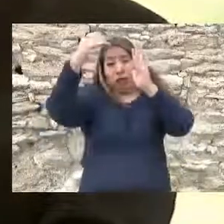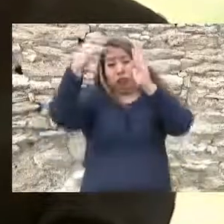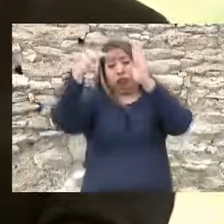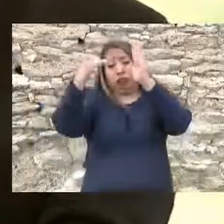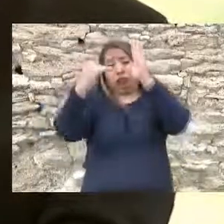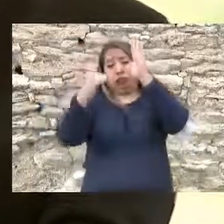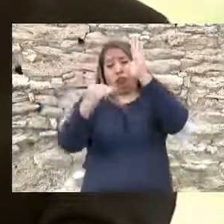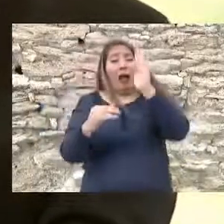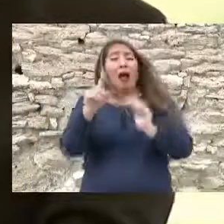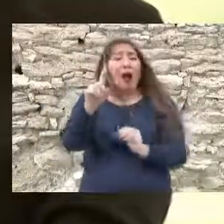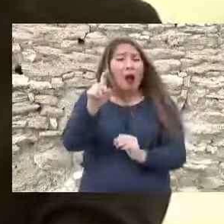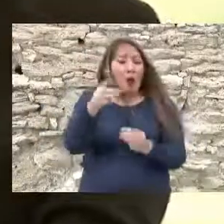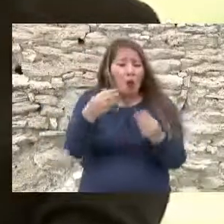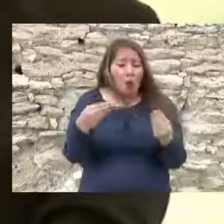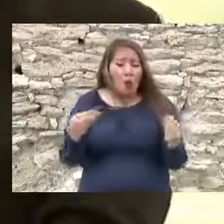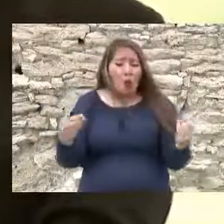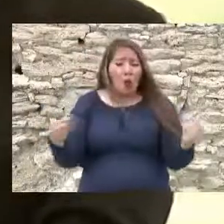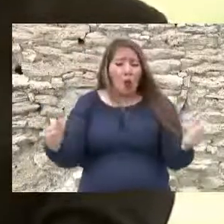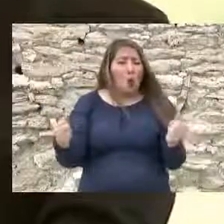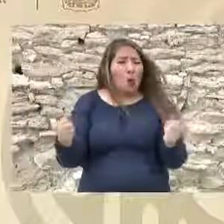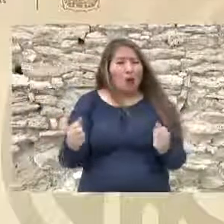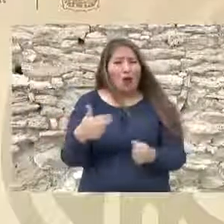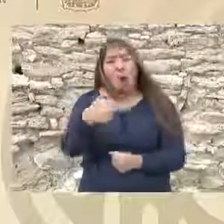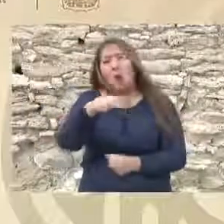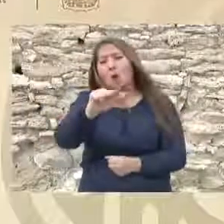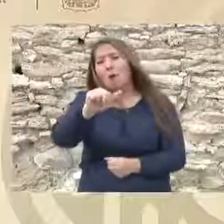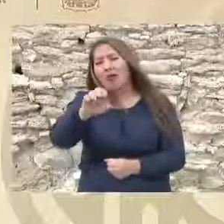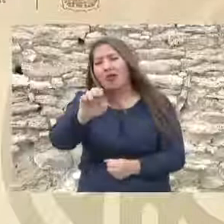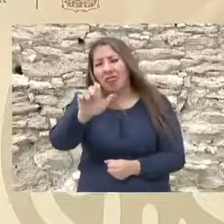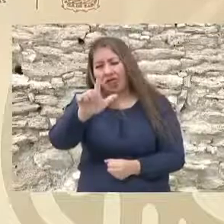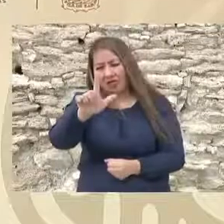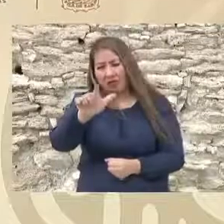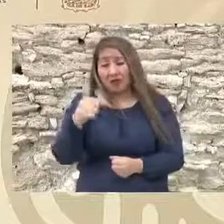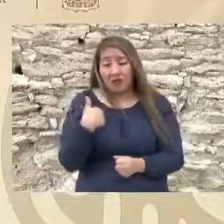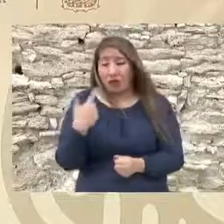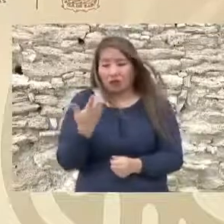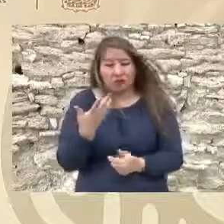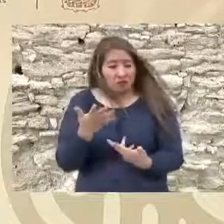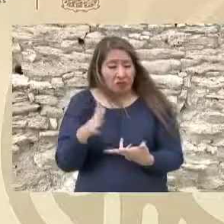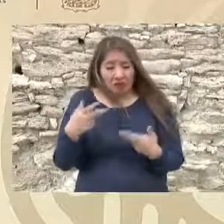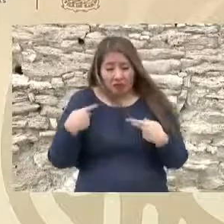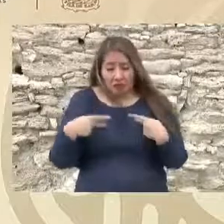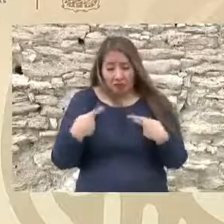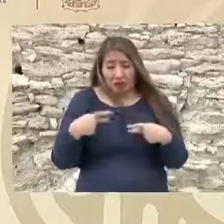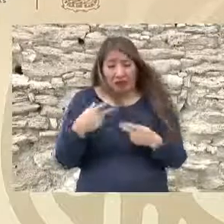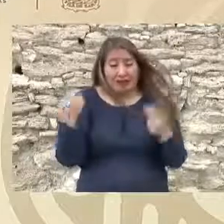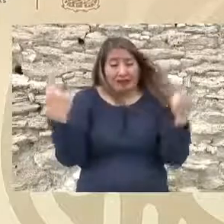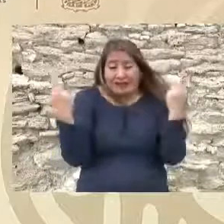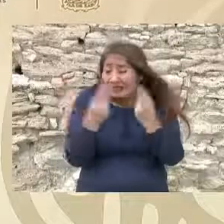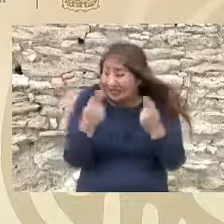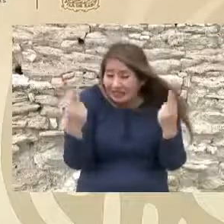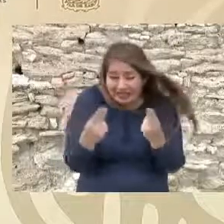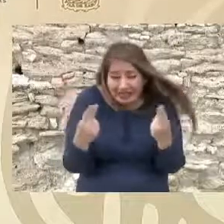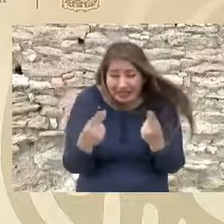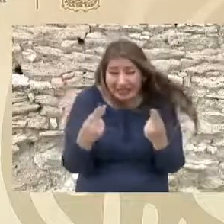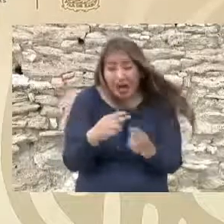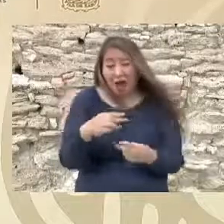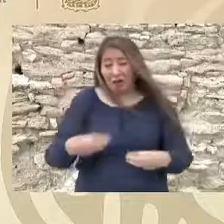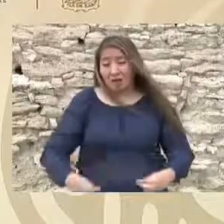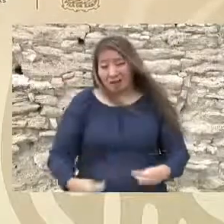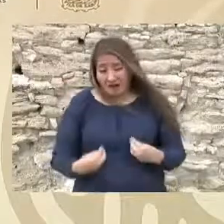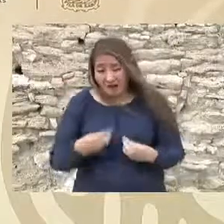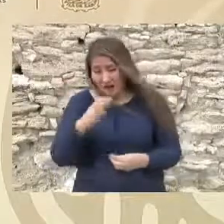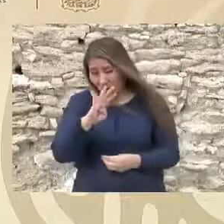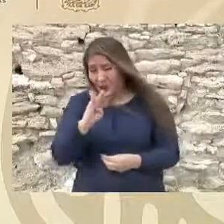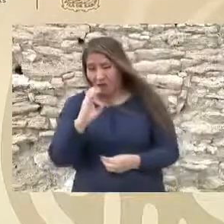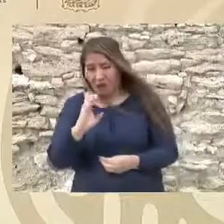volúmenes de agua y la pérdida de las áreas de humedal. Los habitantes de Cuatrociénegas merecen la permanencia de este recurso vital para